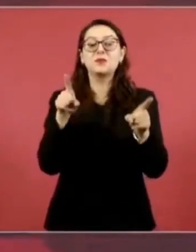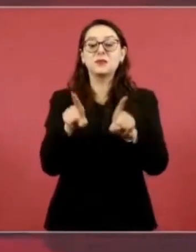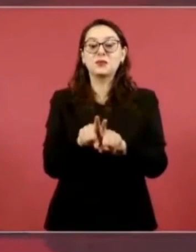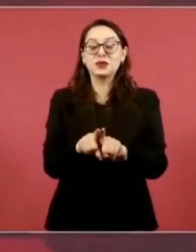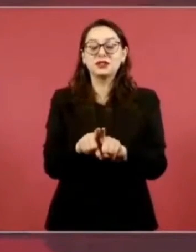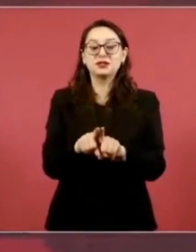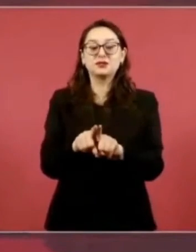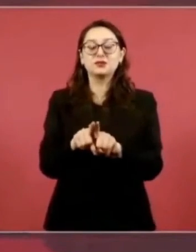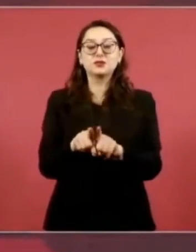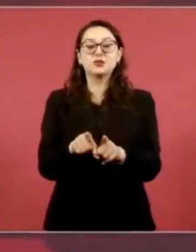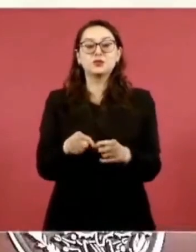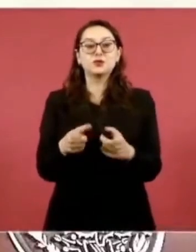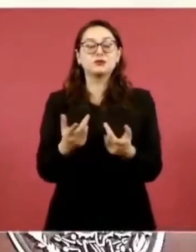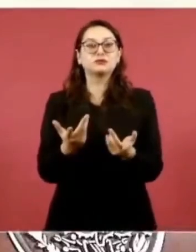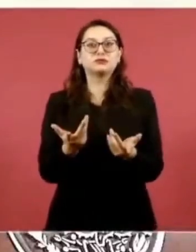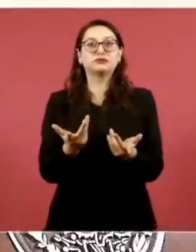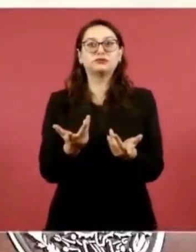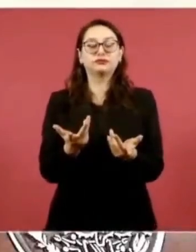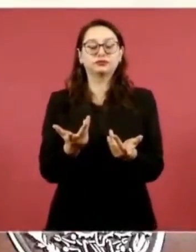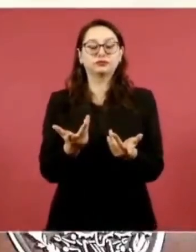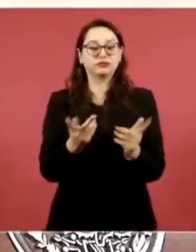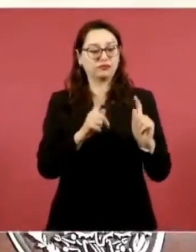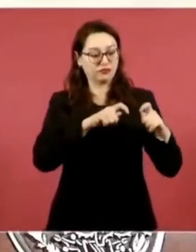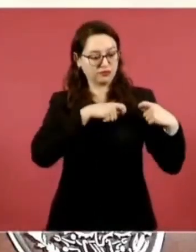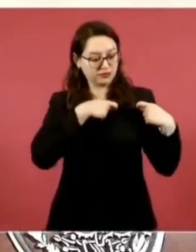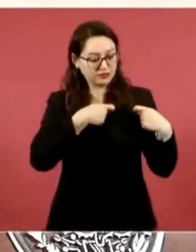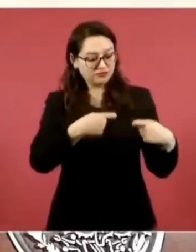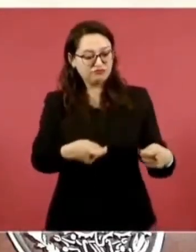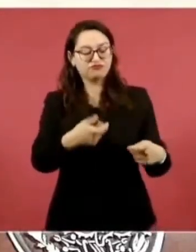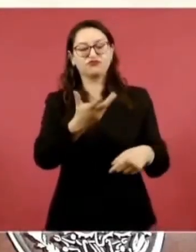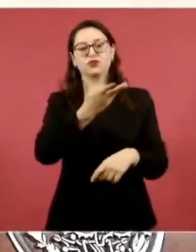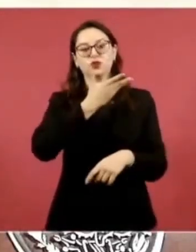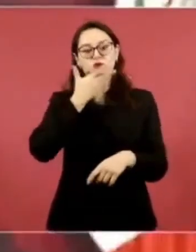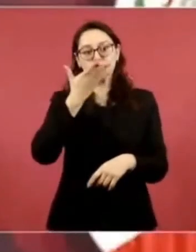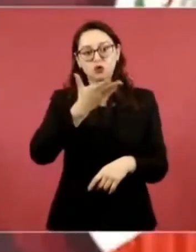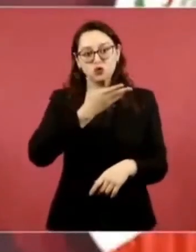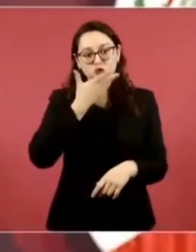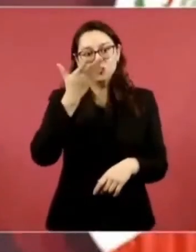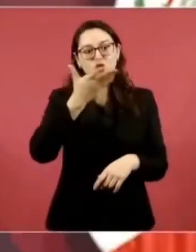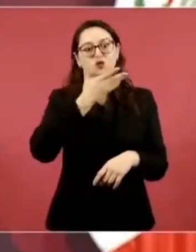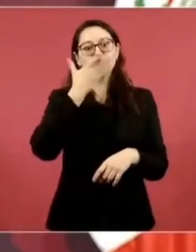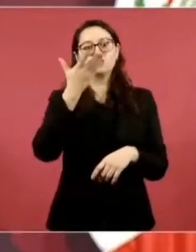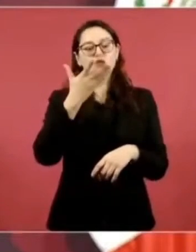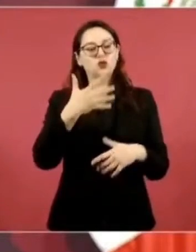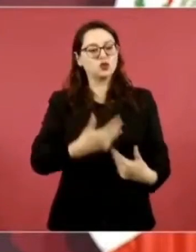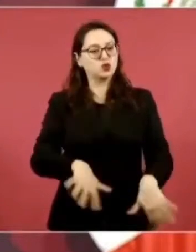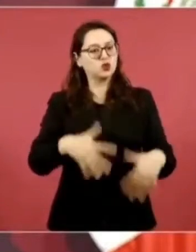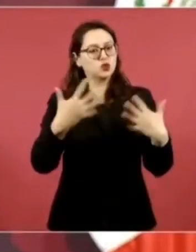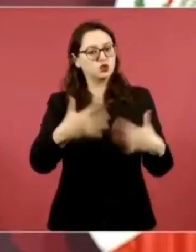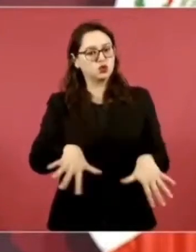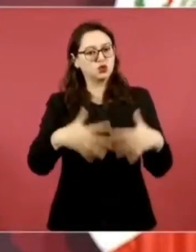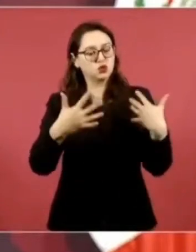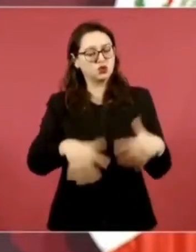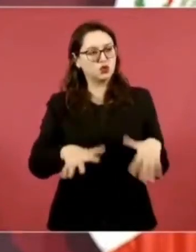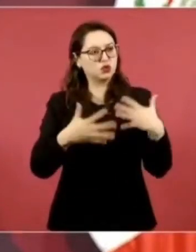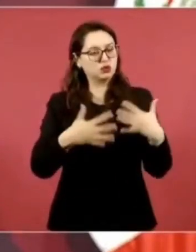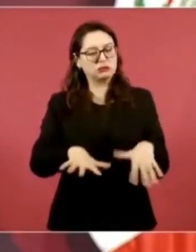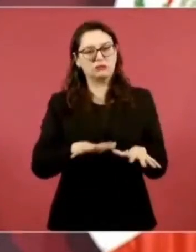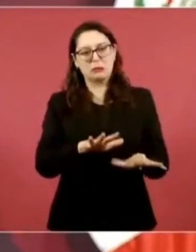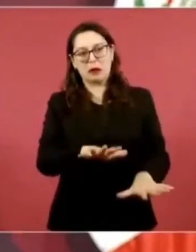tradiciones, costumbres de grandes civilizaciones,